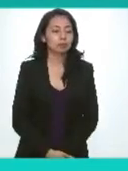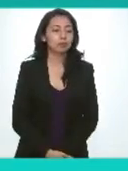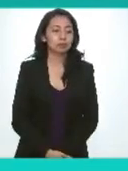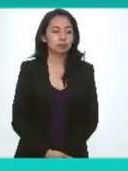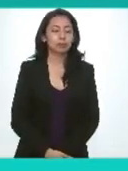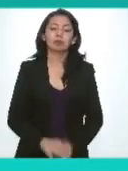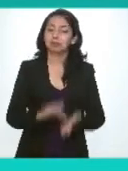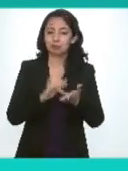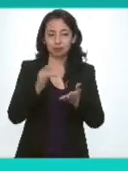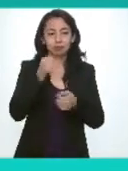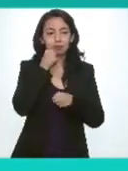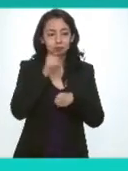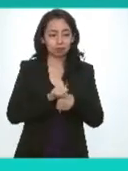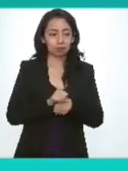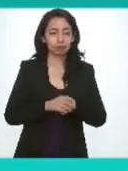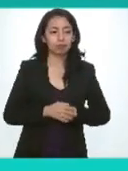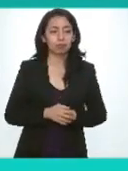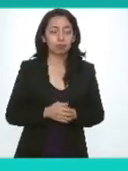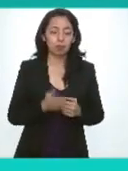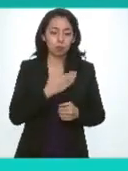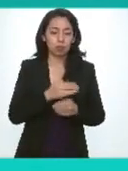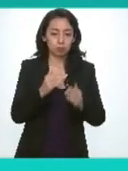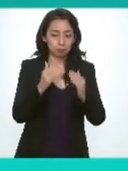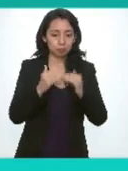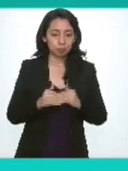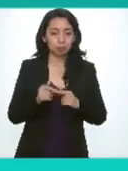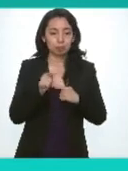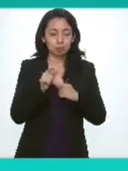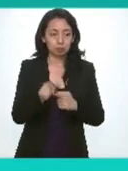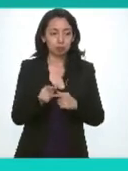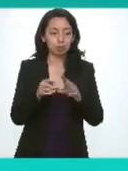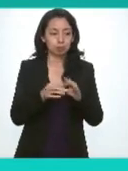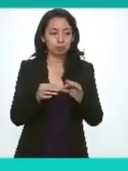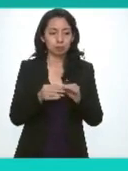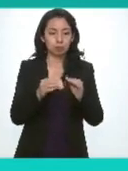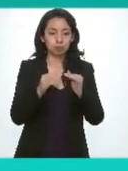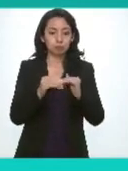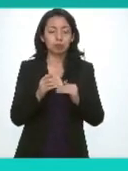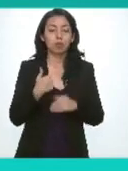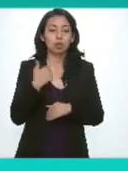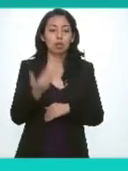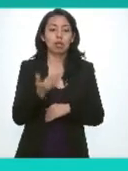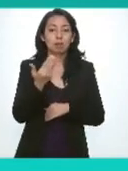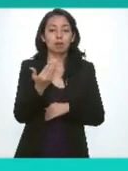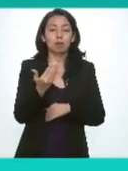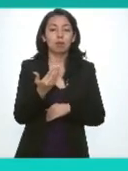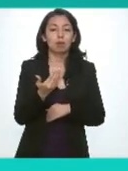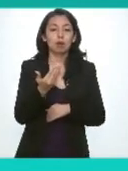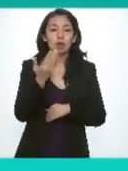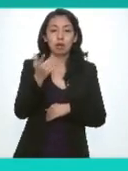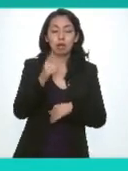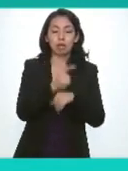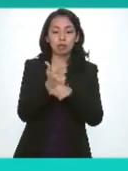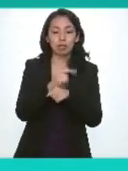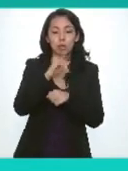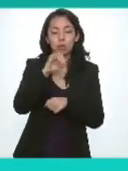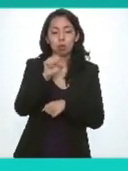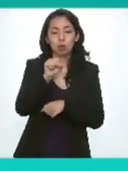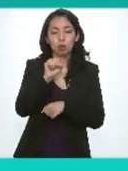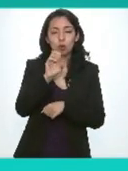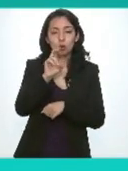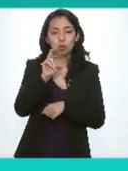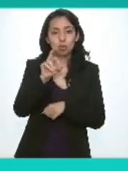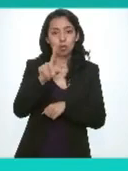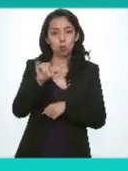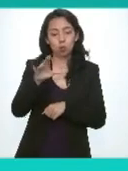gracias secretario bueno pues para continuar con el desahogo de esta sesión le solicito al licenciado José Luis Naya